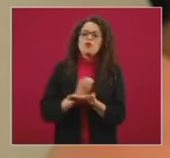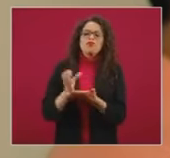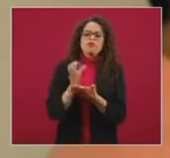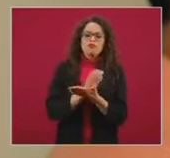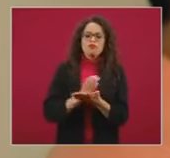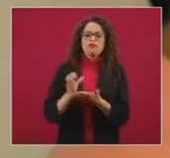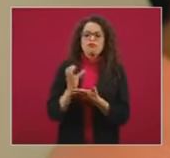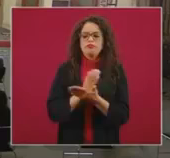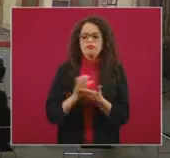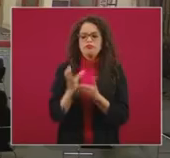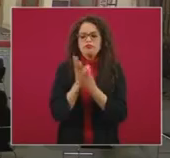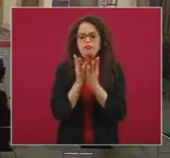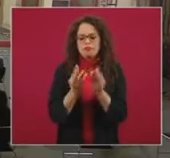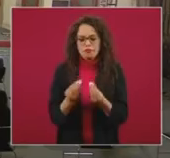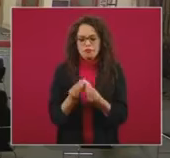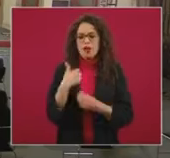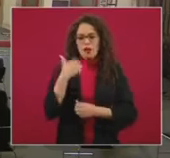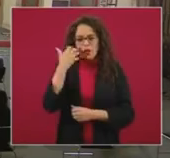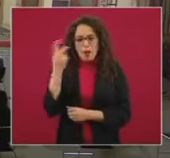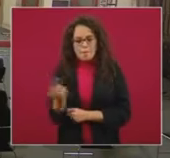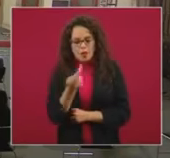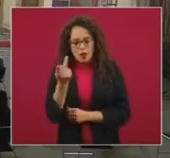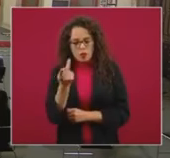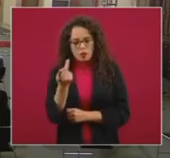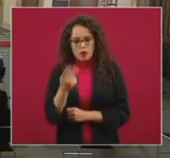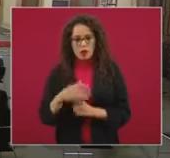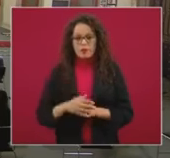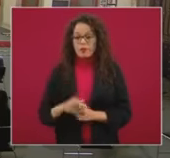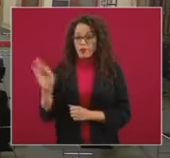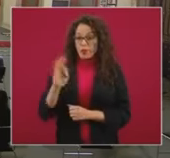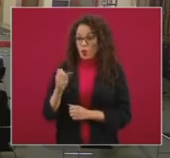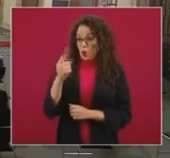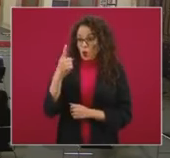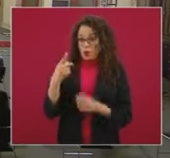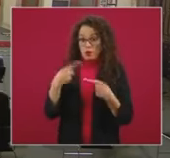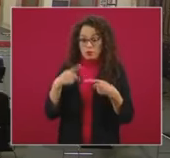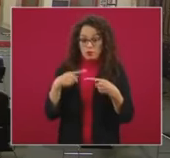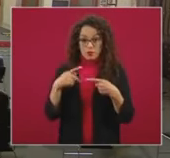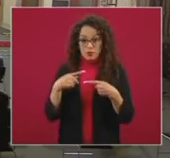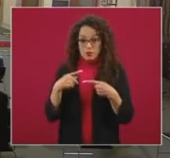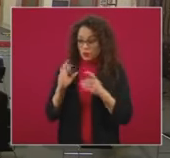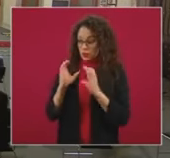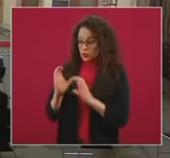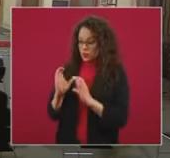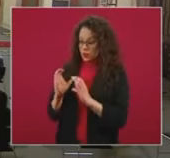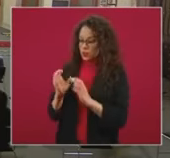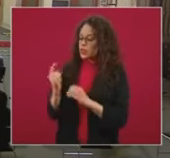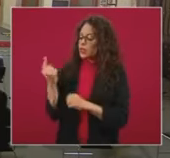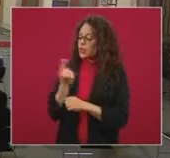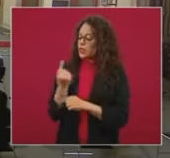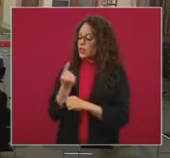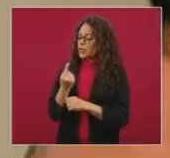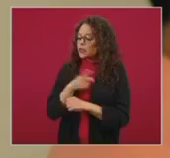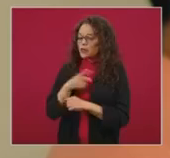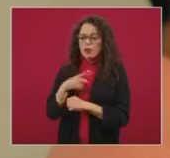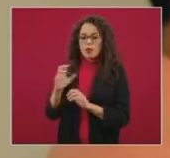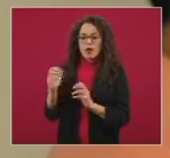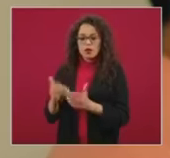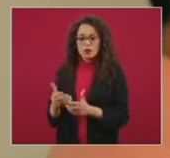entonces la pregunta es ¿qué tiene que hacer alguien que los cuida si hay algún mecanismo